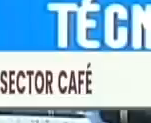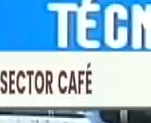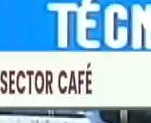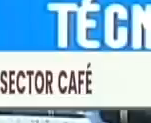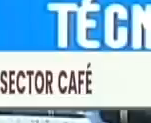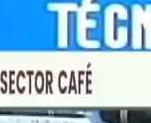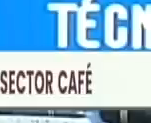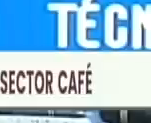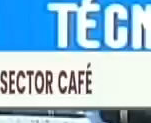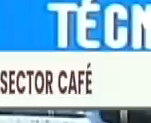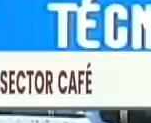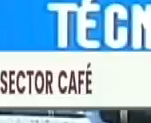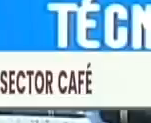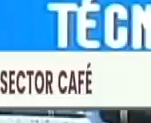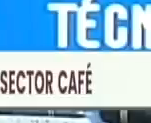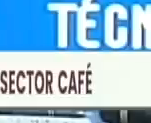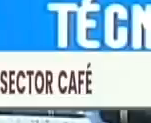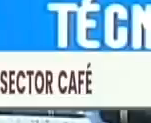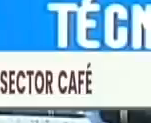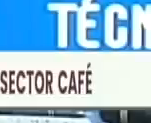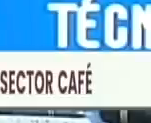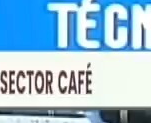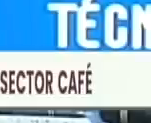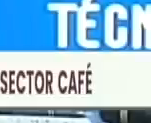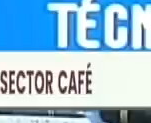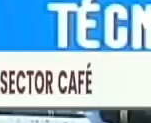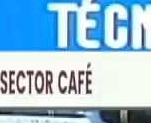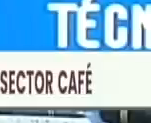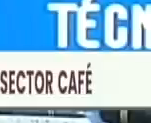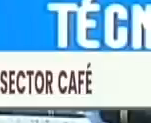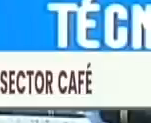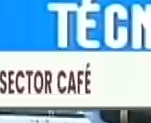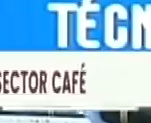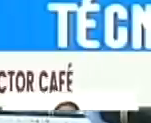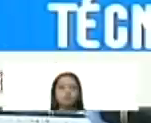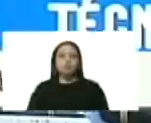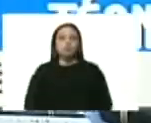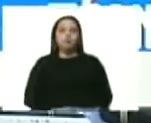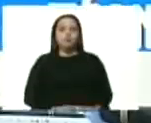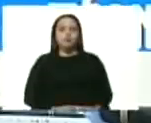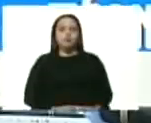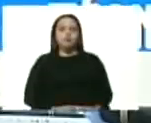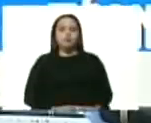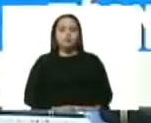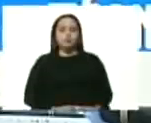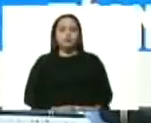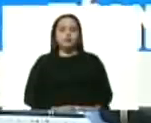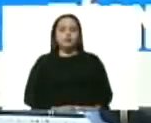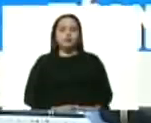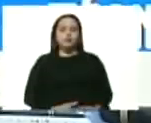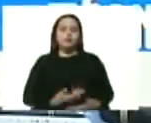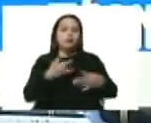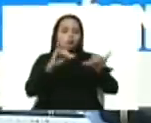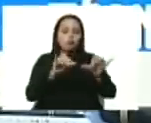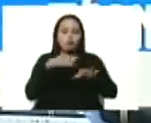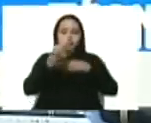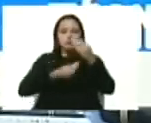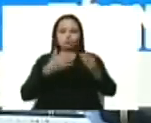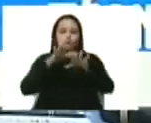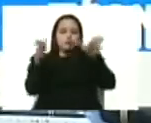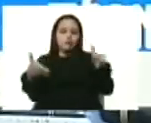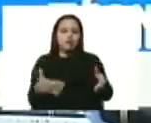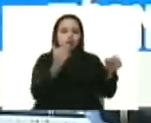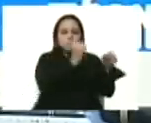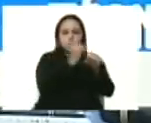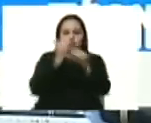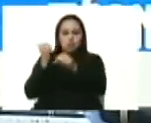sector petrolero. Y mi persona para reactivar este tan importante consejo. Y allí instalamos estas mesas de trabajo